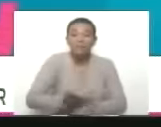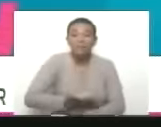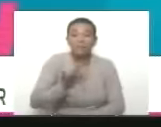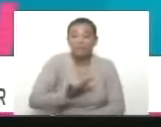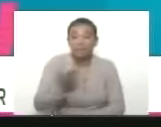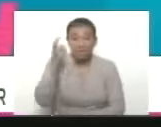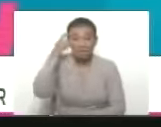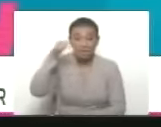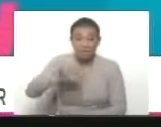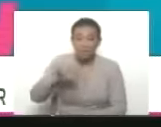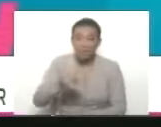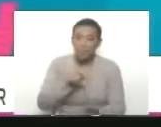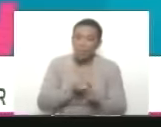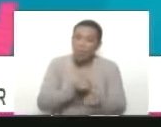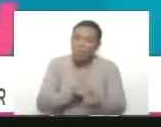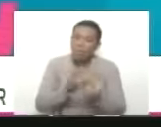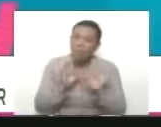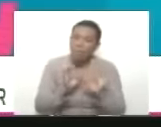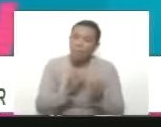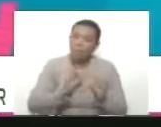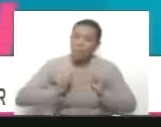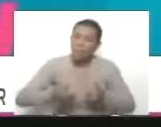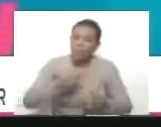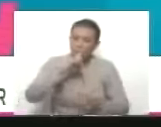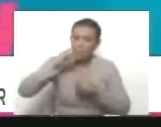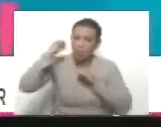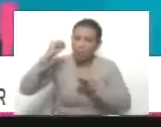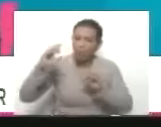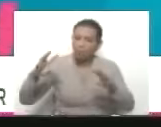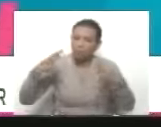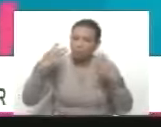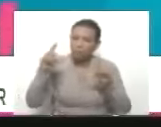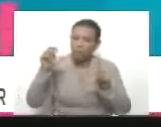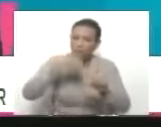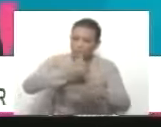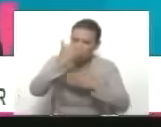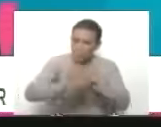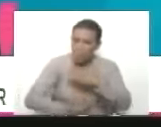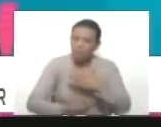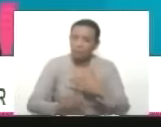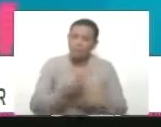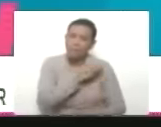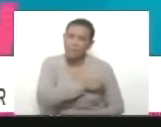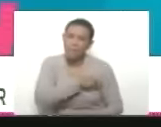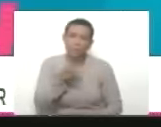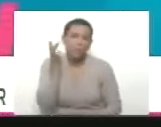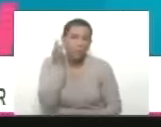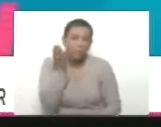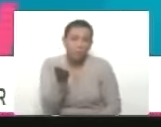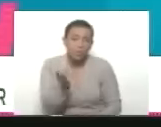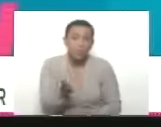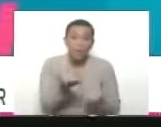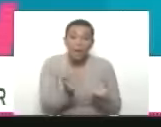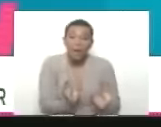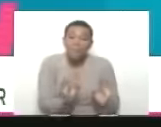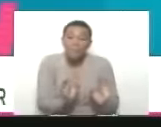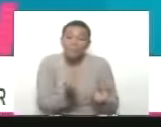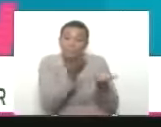dedicarle este tiempo a la Gran Misión Venezuela Mujer a ustedes, mujeres.